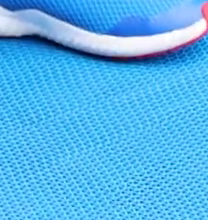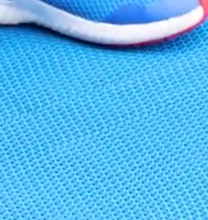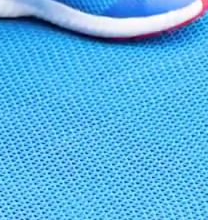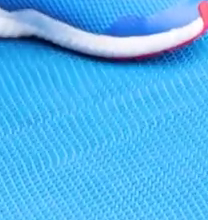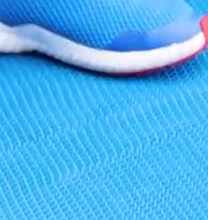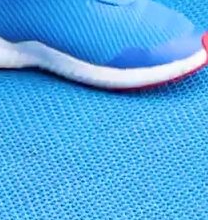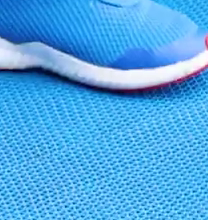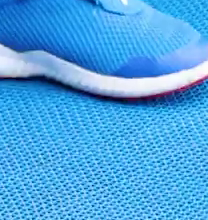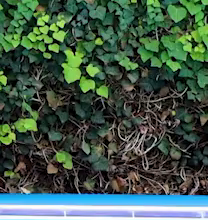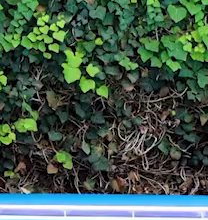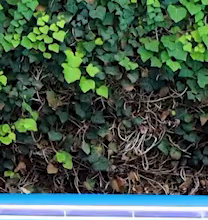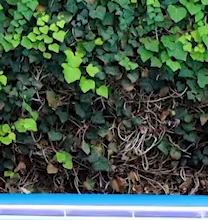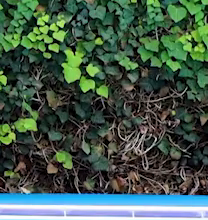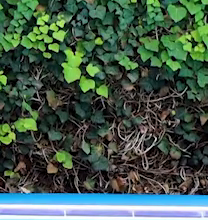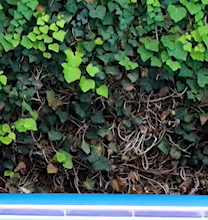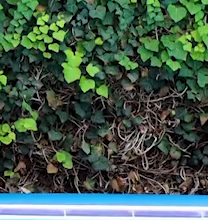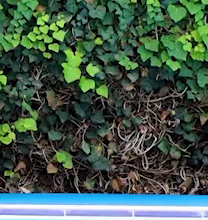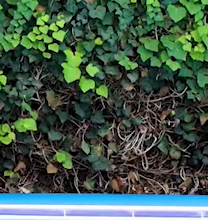respiramos,